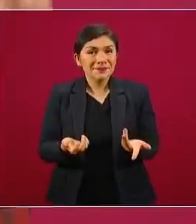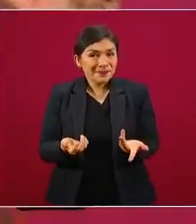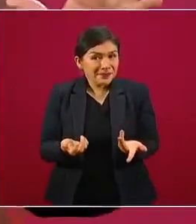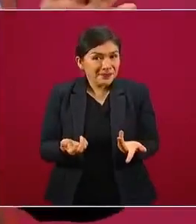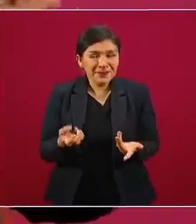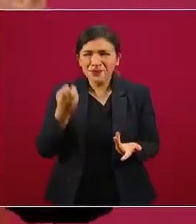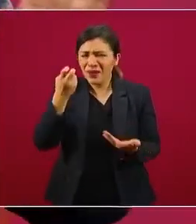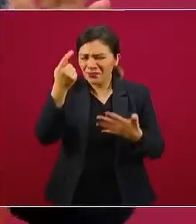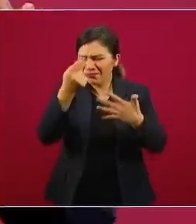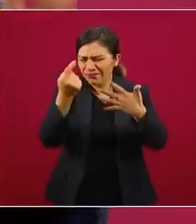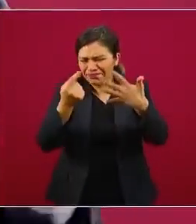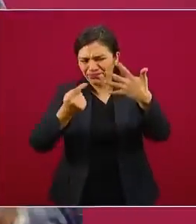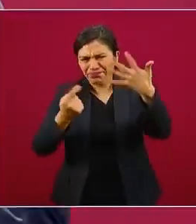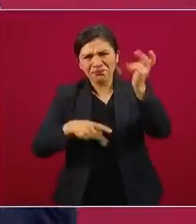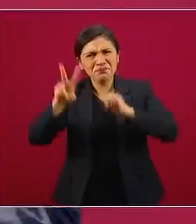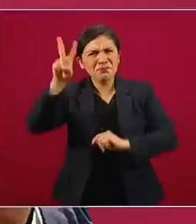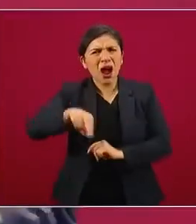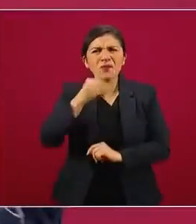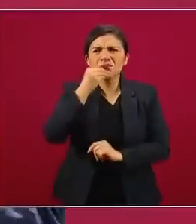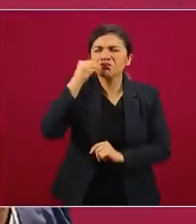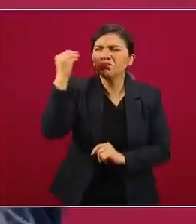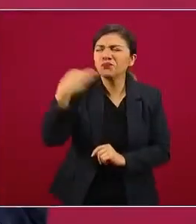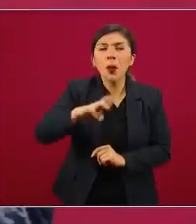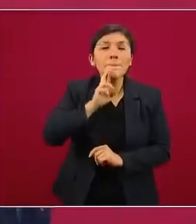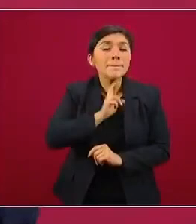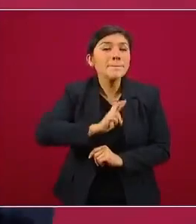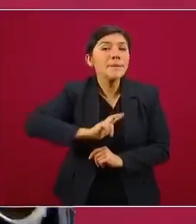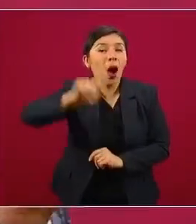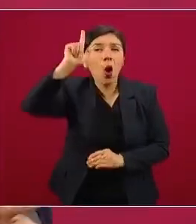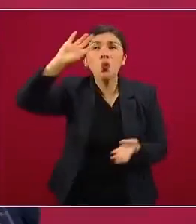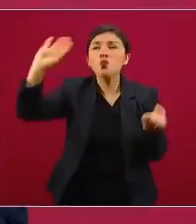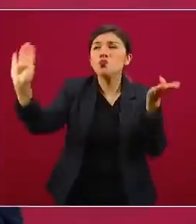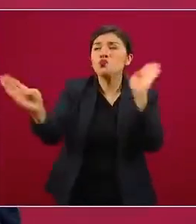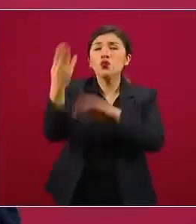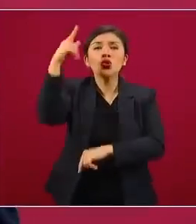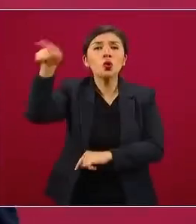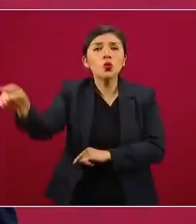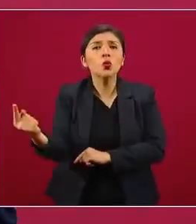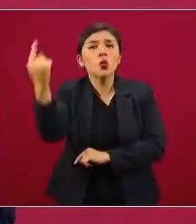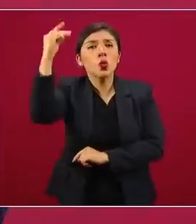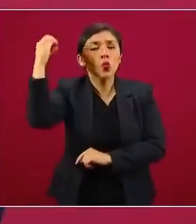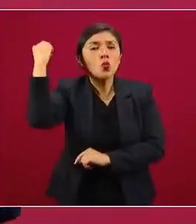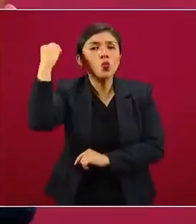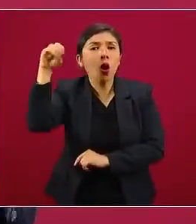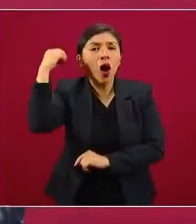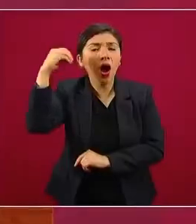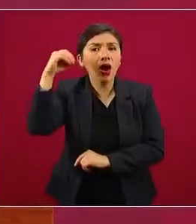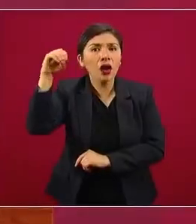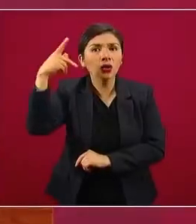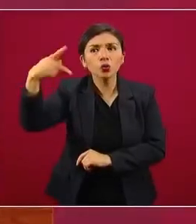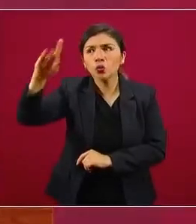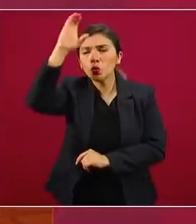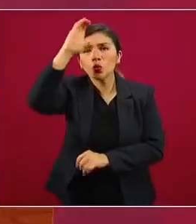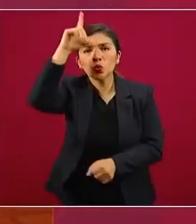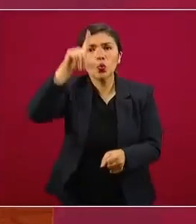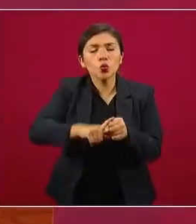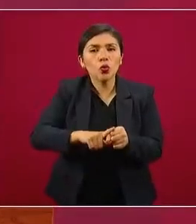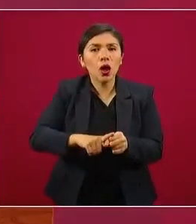Es algo excepcional, es de lo mejor del mundo la cultura de Oaxaca.